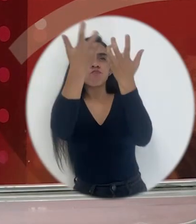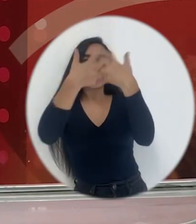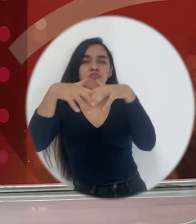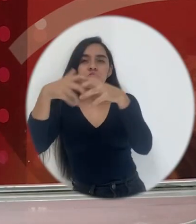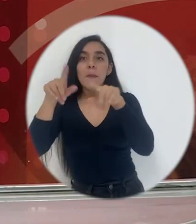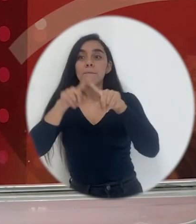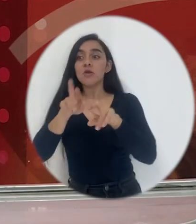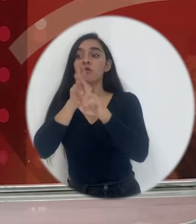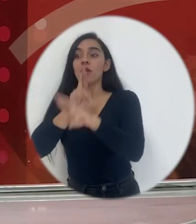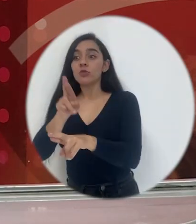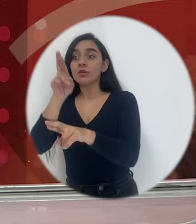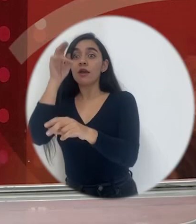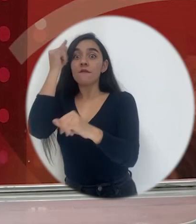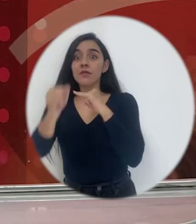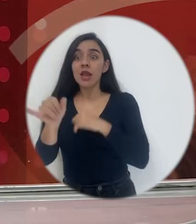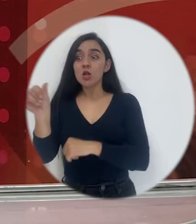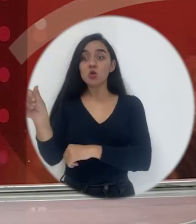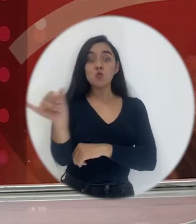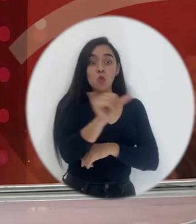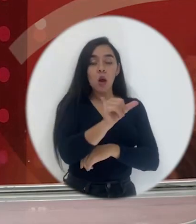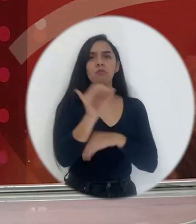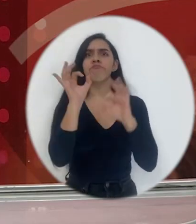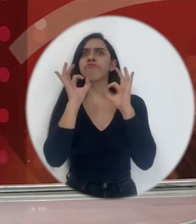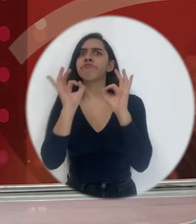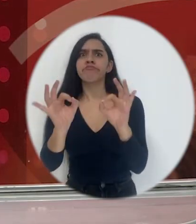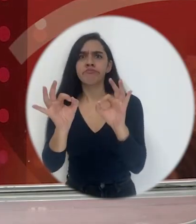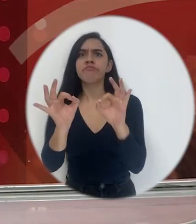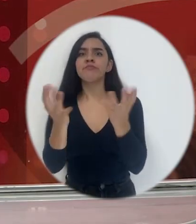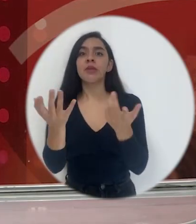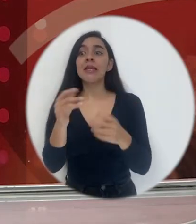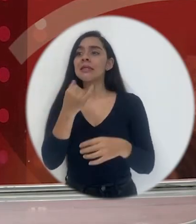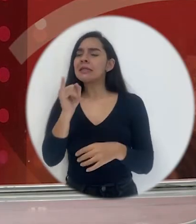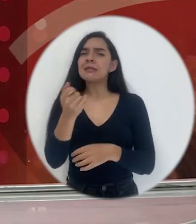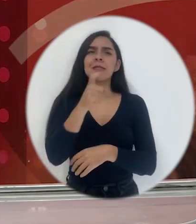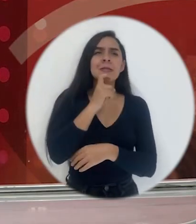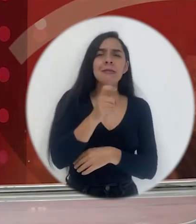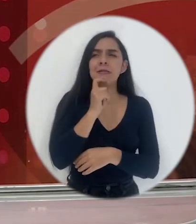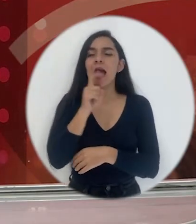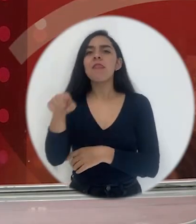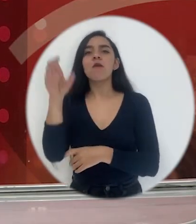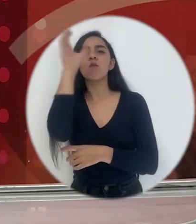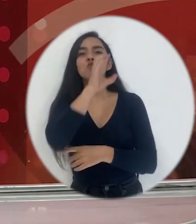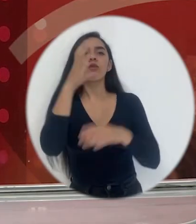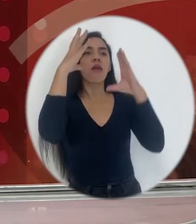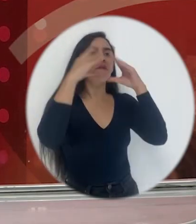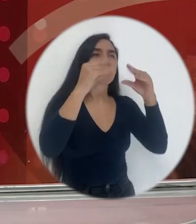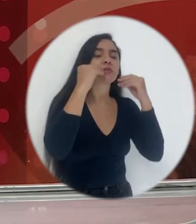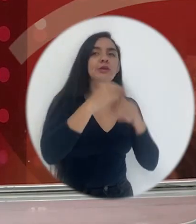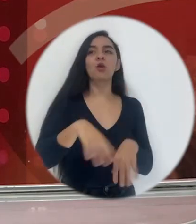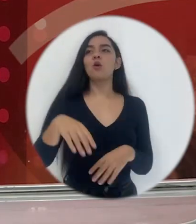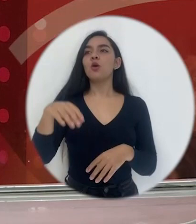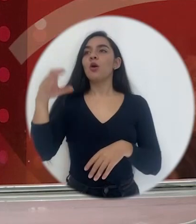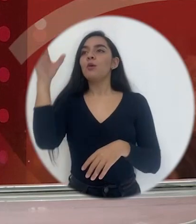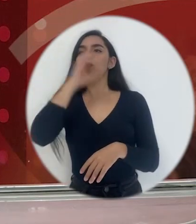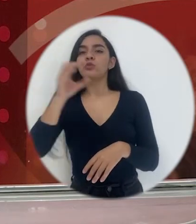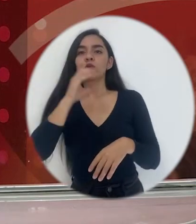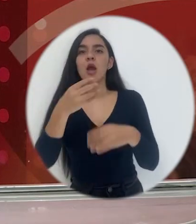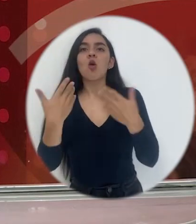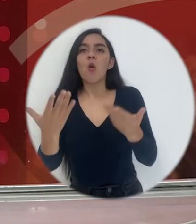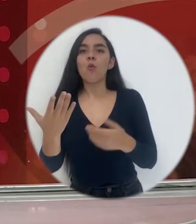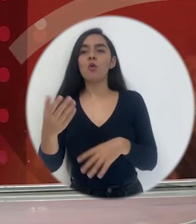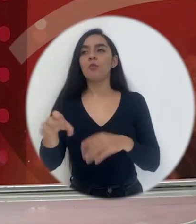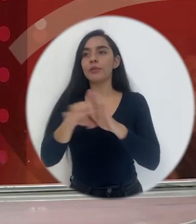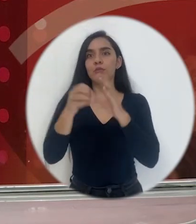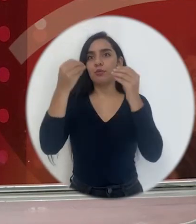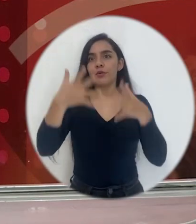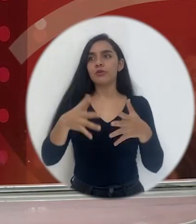Esa formación que no se tuvo, ¿verdad? Yo no tuve esa formación, entonces, ¿qué tengo que hacer? Buscar información, buscar esos materiales que tiene el